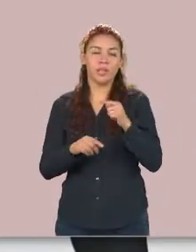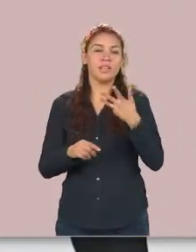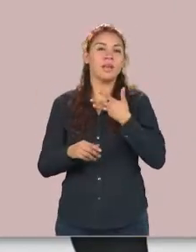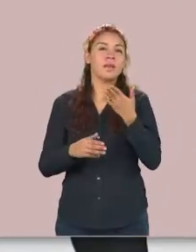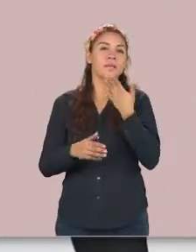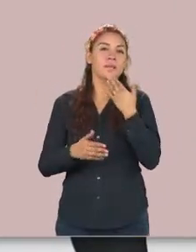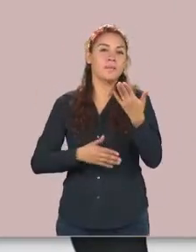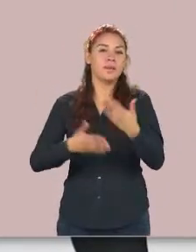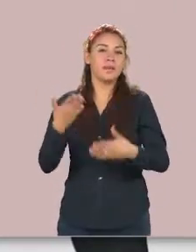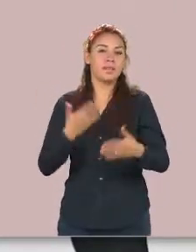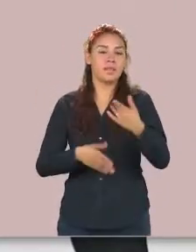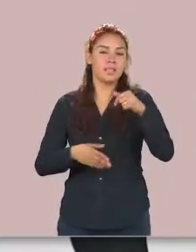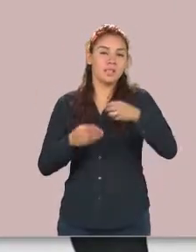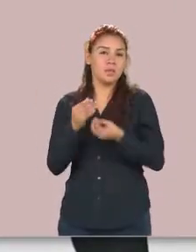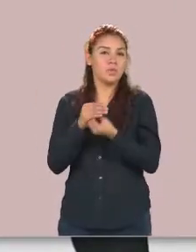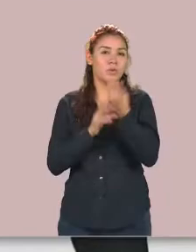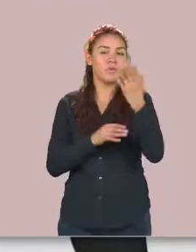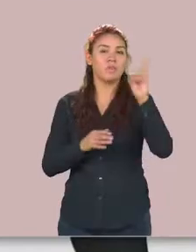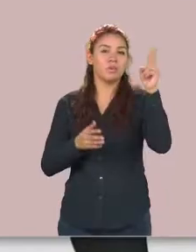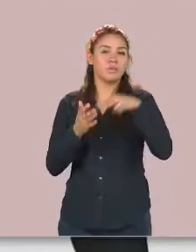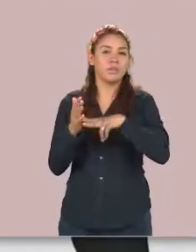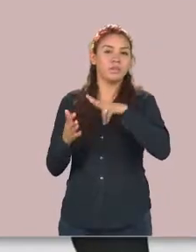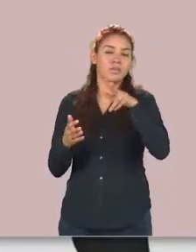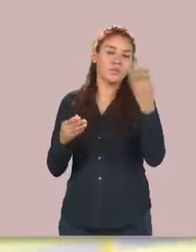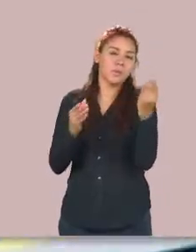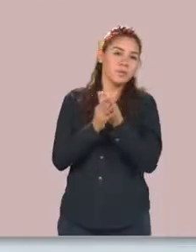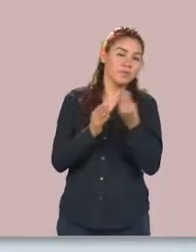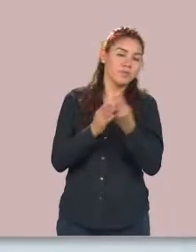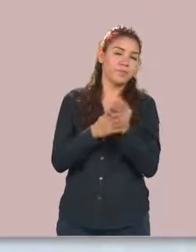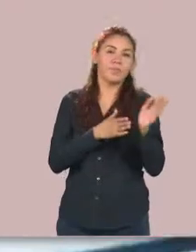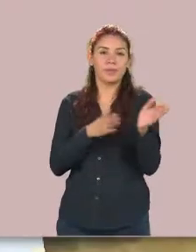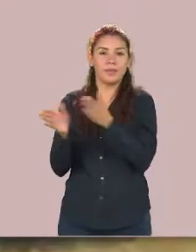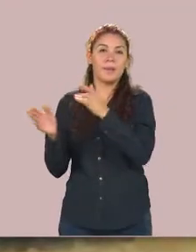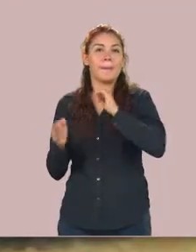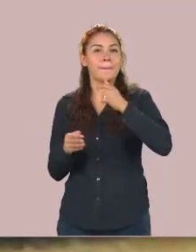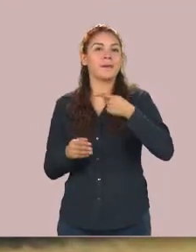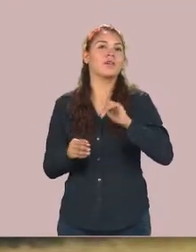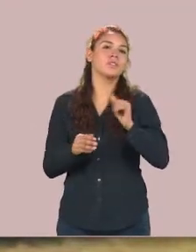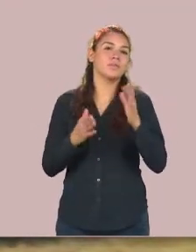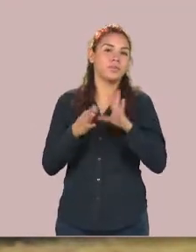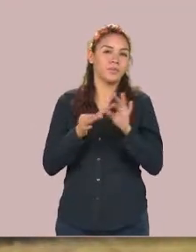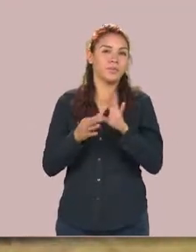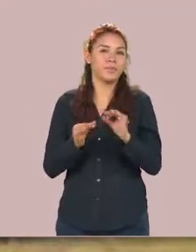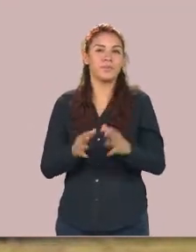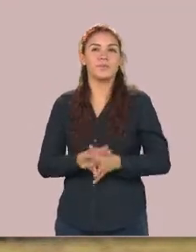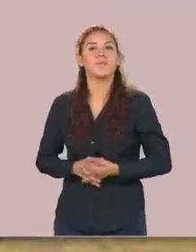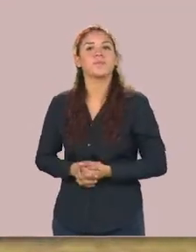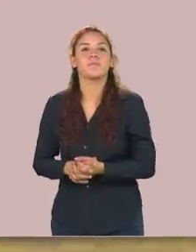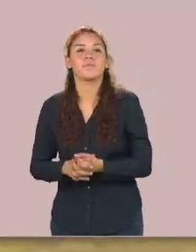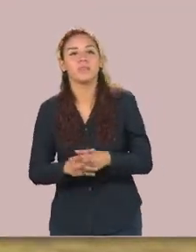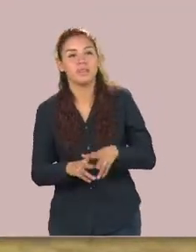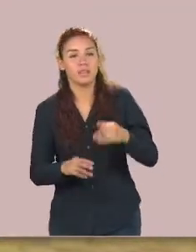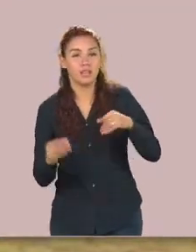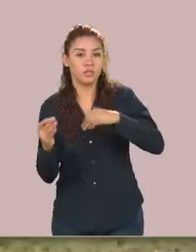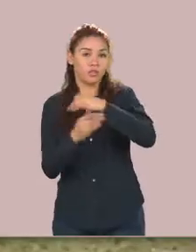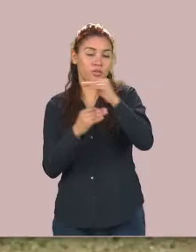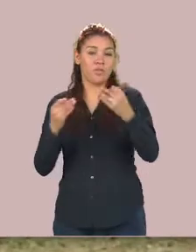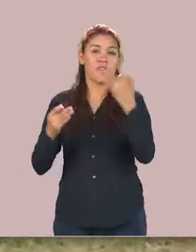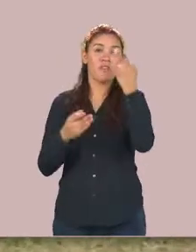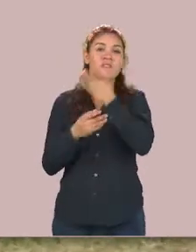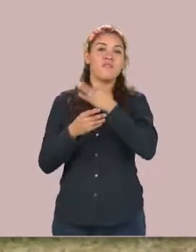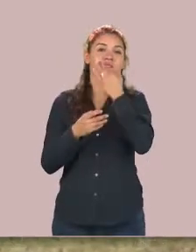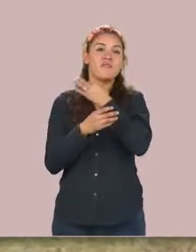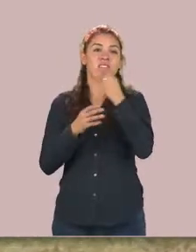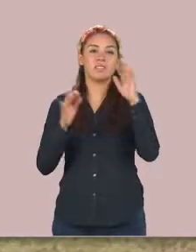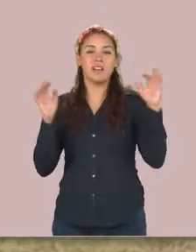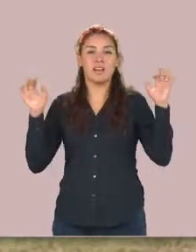ciclo lectivo 2018-1 pero vayamos a las acciones y es que no es para menos toda una fiesta es volver a las aulas donde por